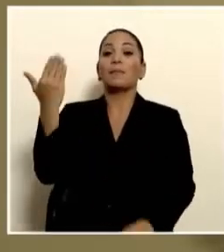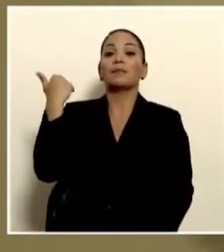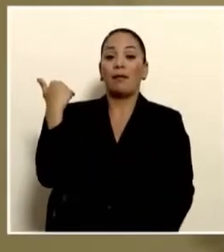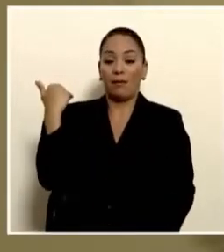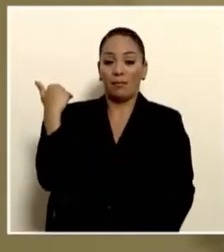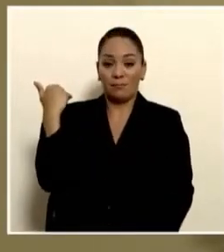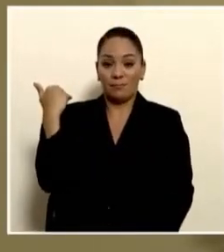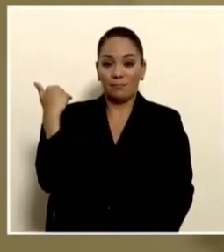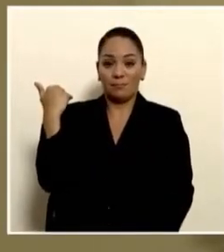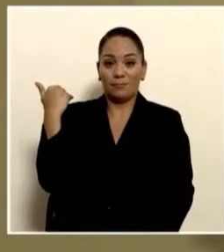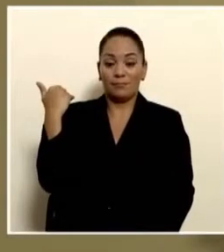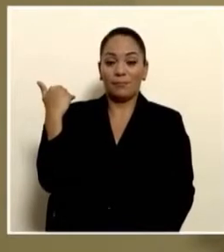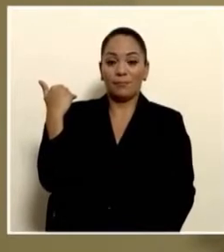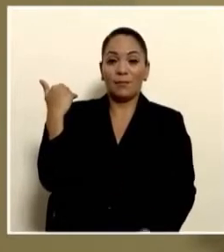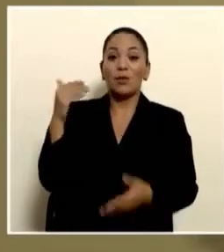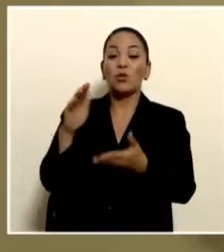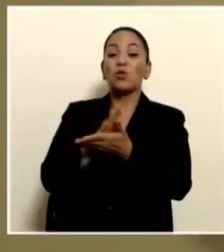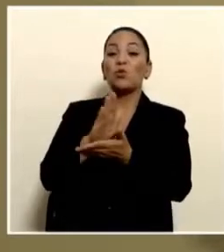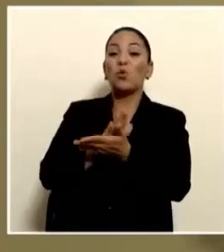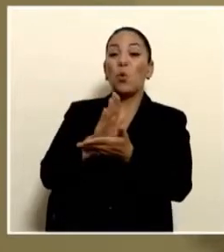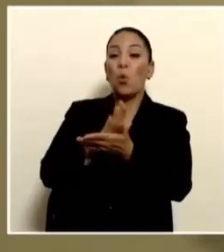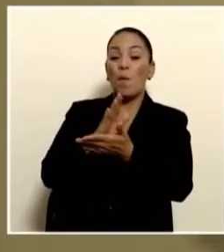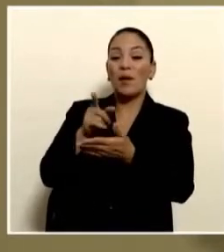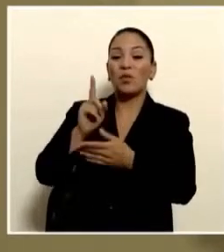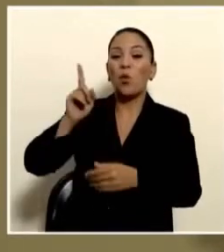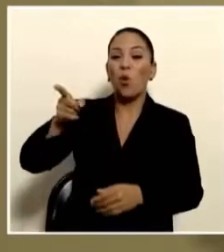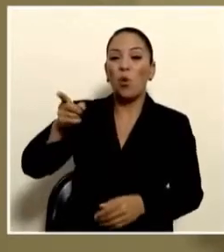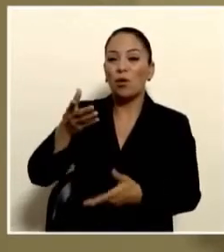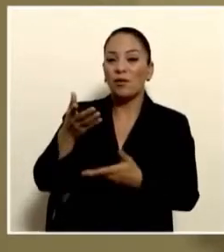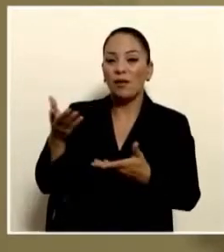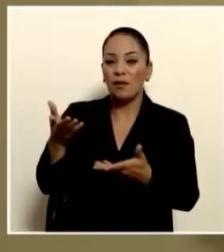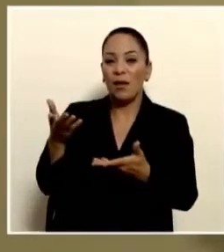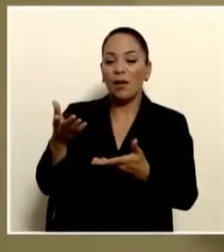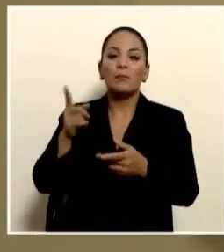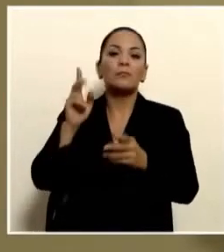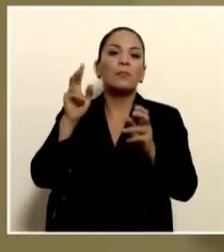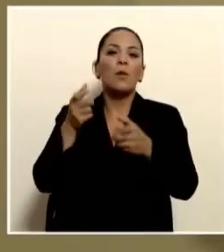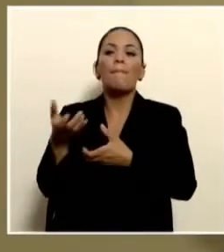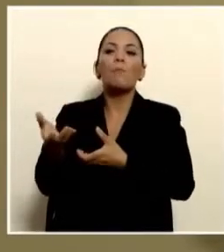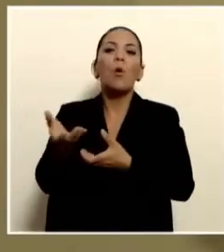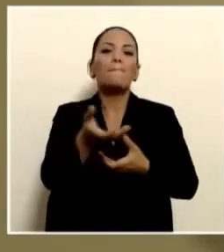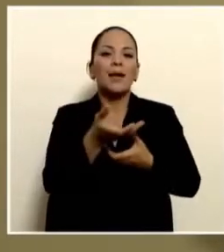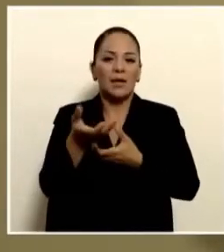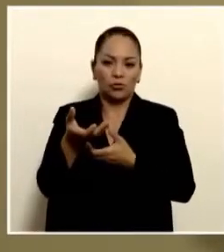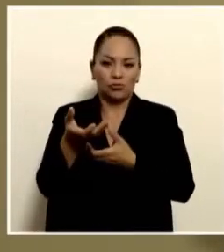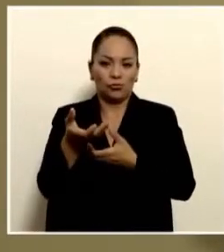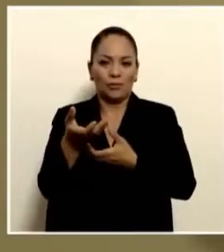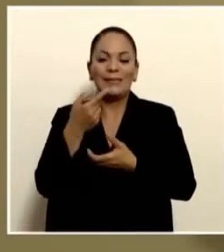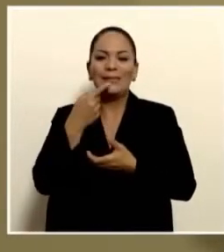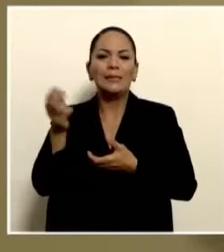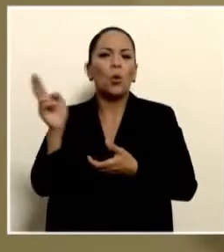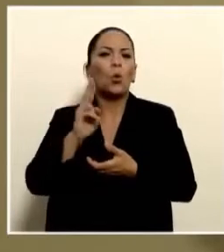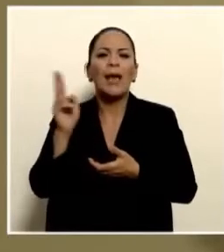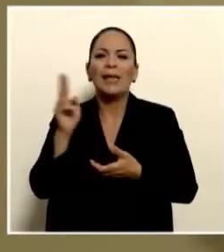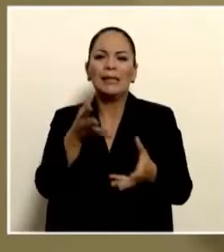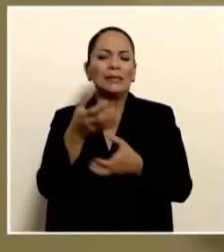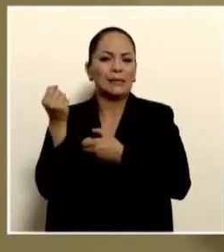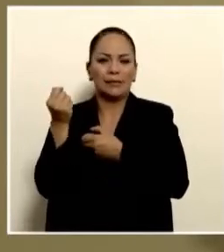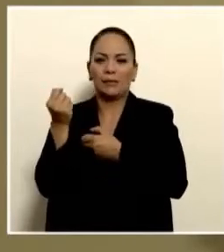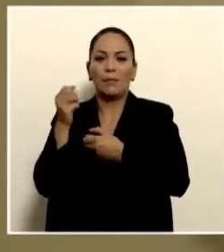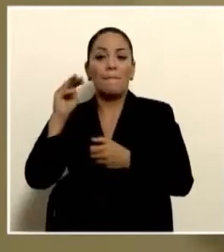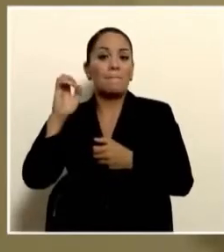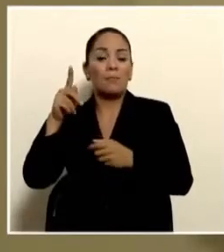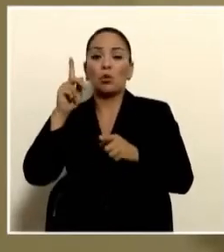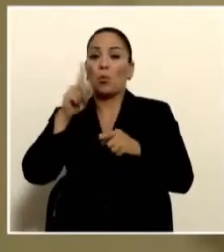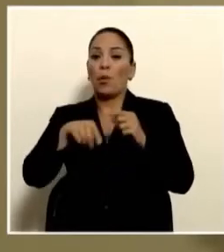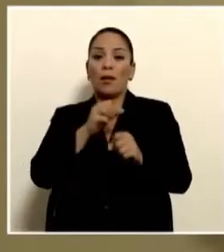con una orden de los bomberos, diciendo que era urgente sacarlos, porque el MEP no